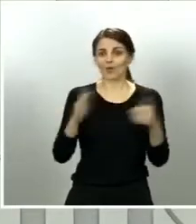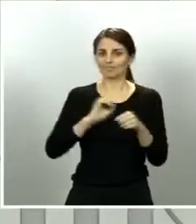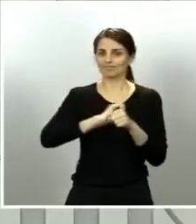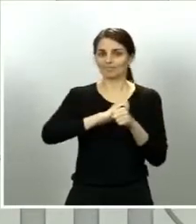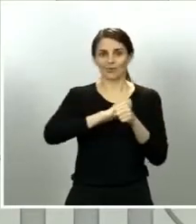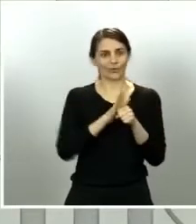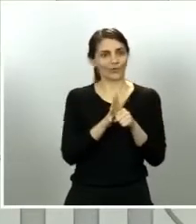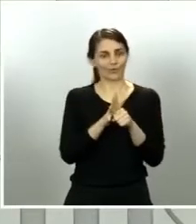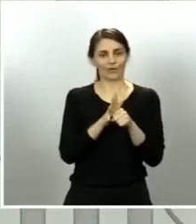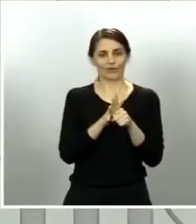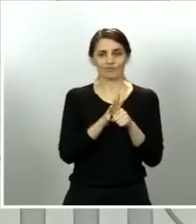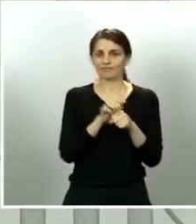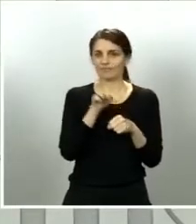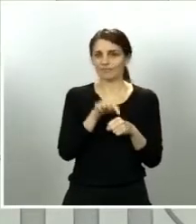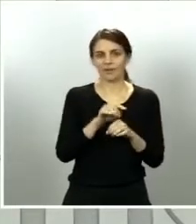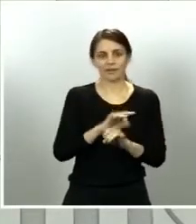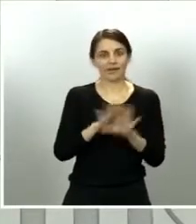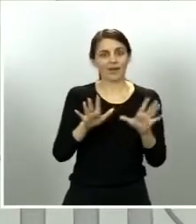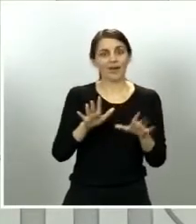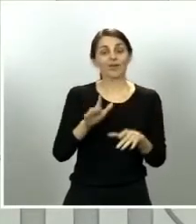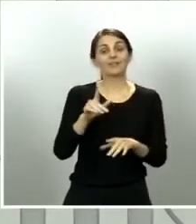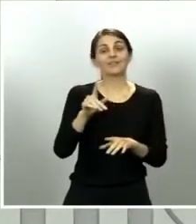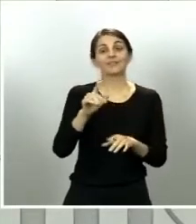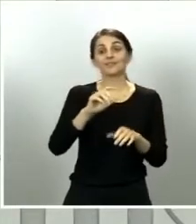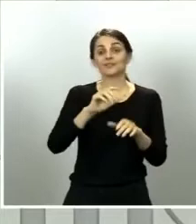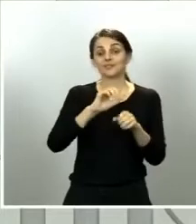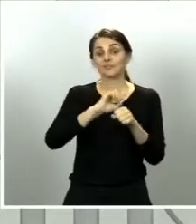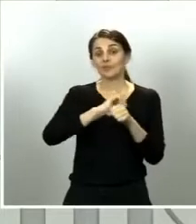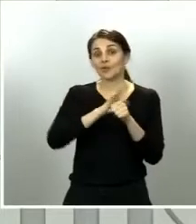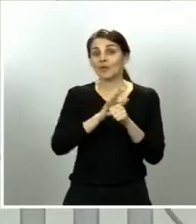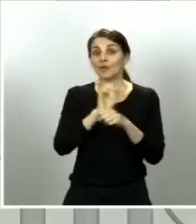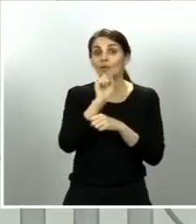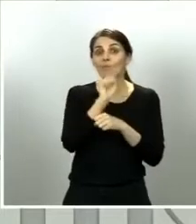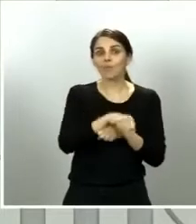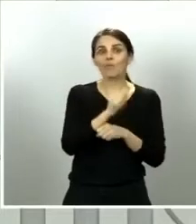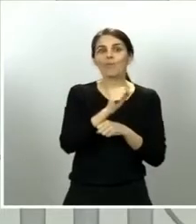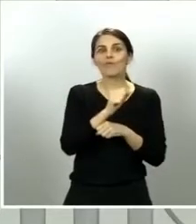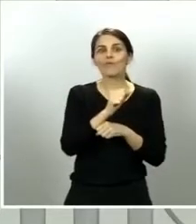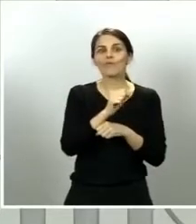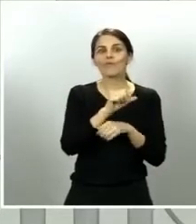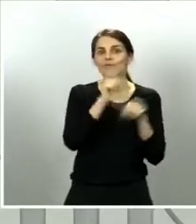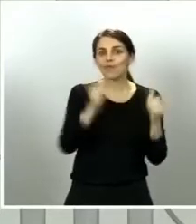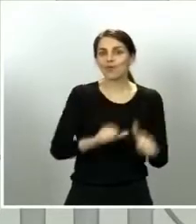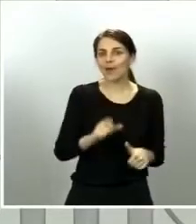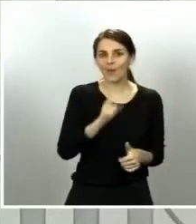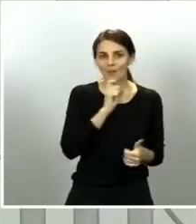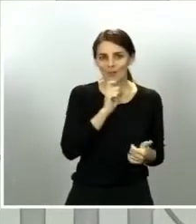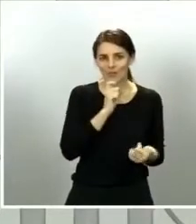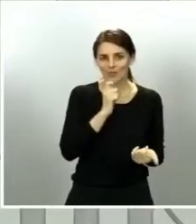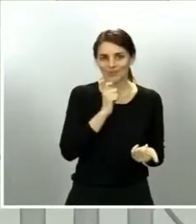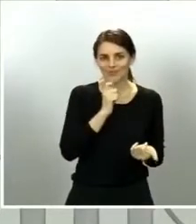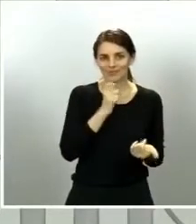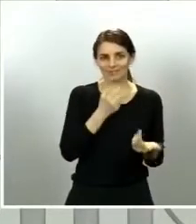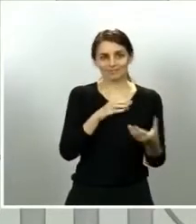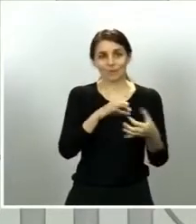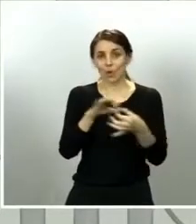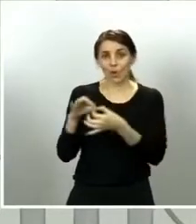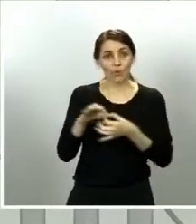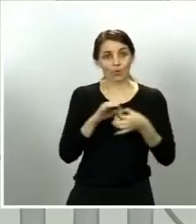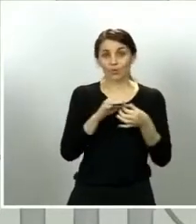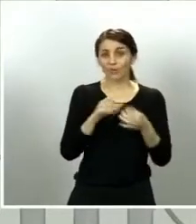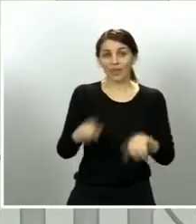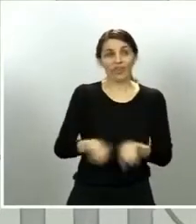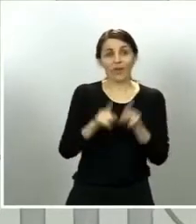de derrotarlo a este coronavirus, que no entiende de lindes administrativas, que no entiende de territorios, que tampoco